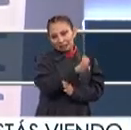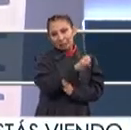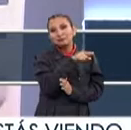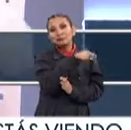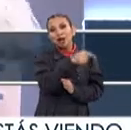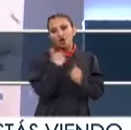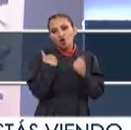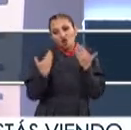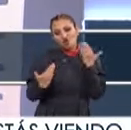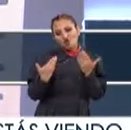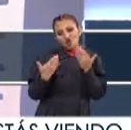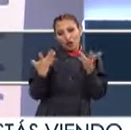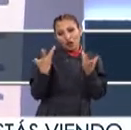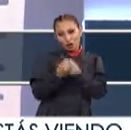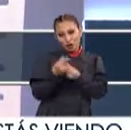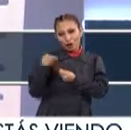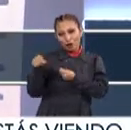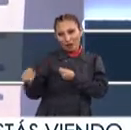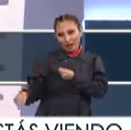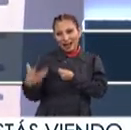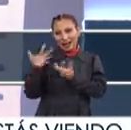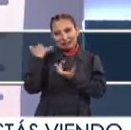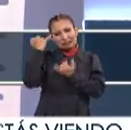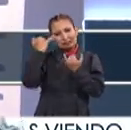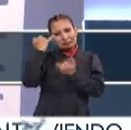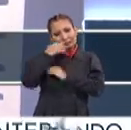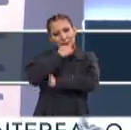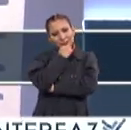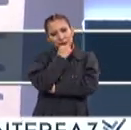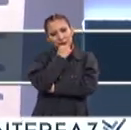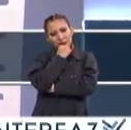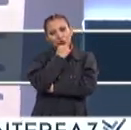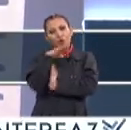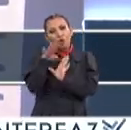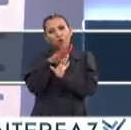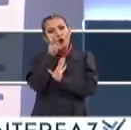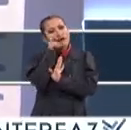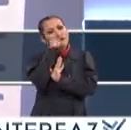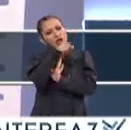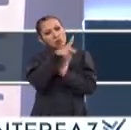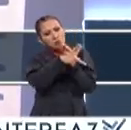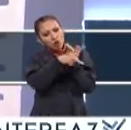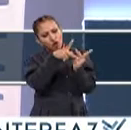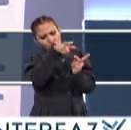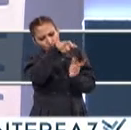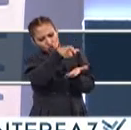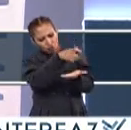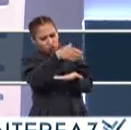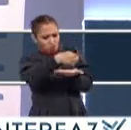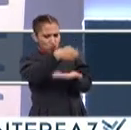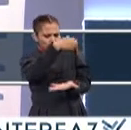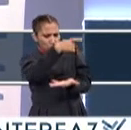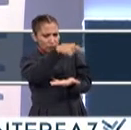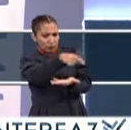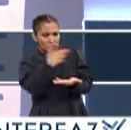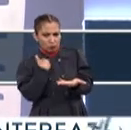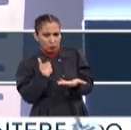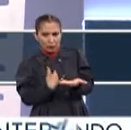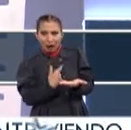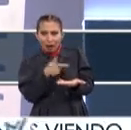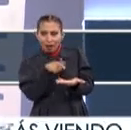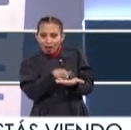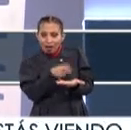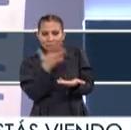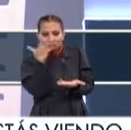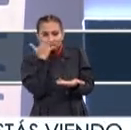en conjunto Más bien con la idea De cómo el vino Es un producto De la ser humano Es un